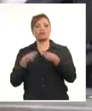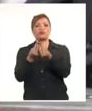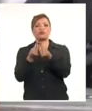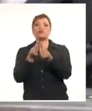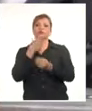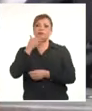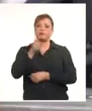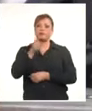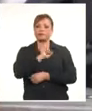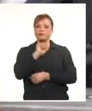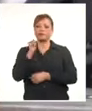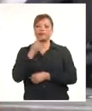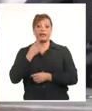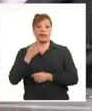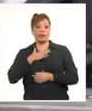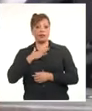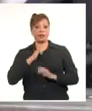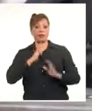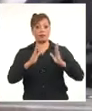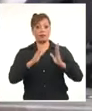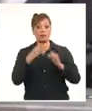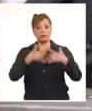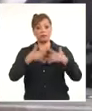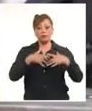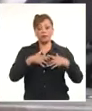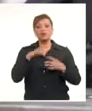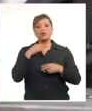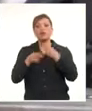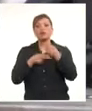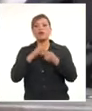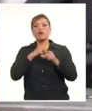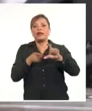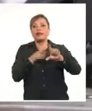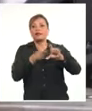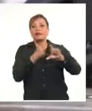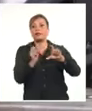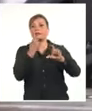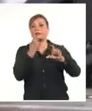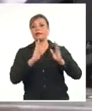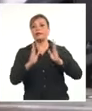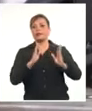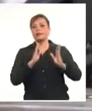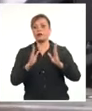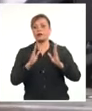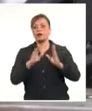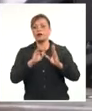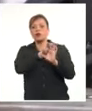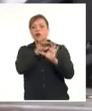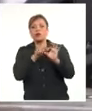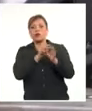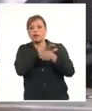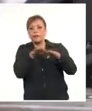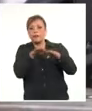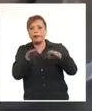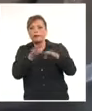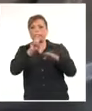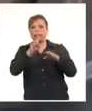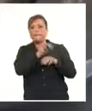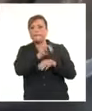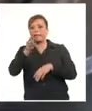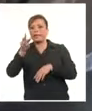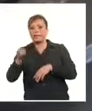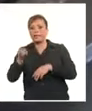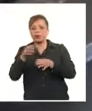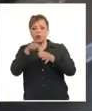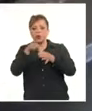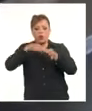proceso, yo construyo lo que es la esfera en una primera etapa, parte de una chapa plana de 3 milímetros, en el cual por